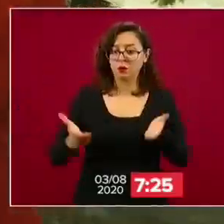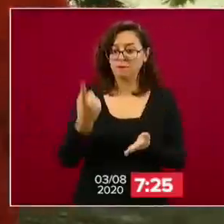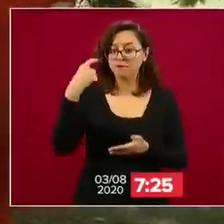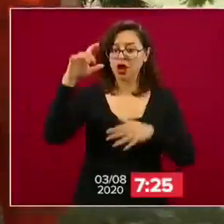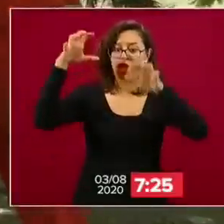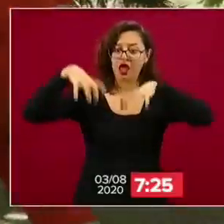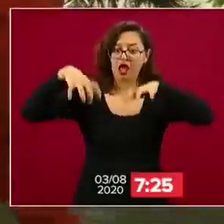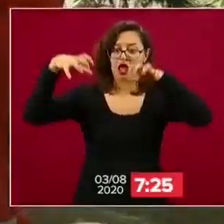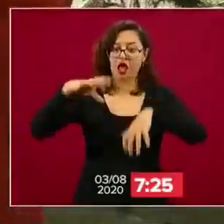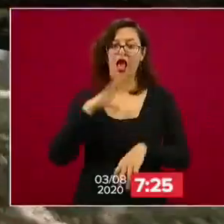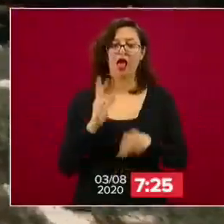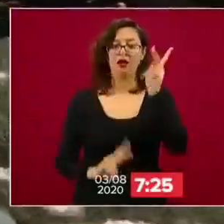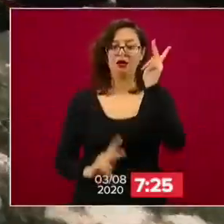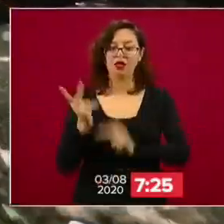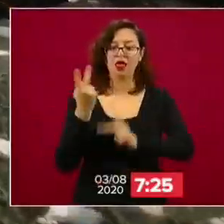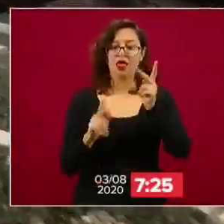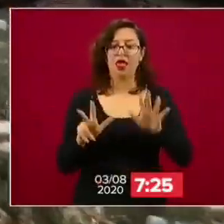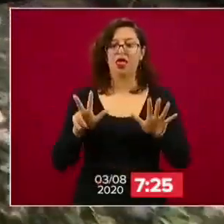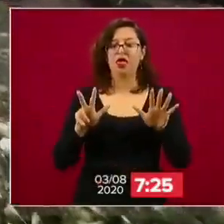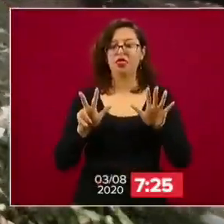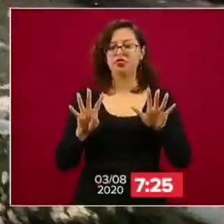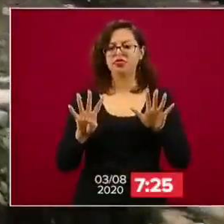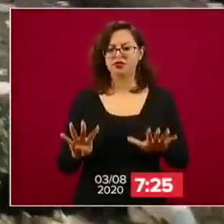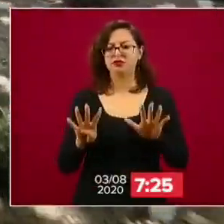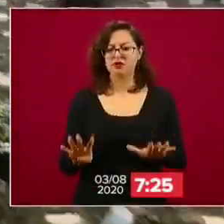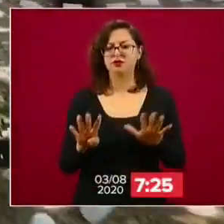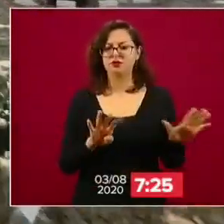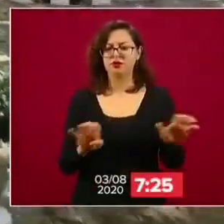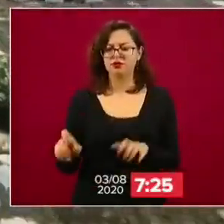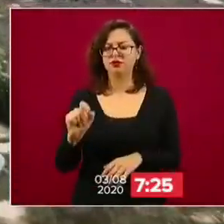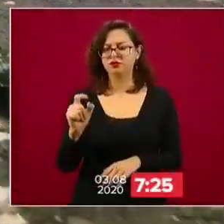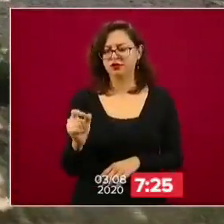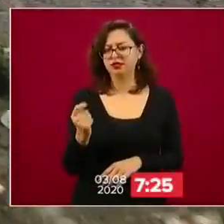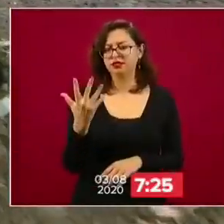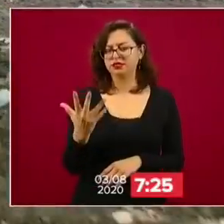.925 platas de ornato y forestales en desarrollo.